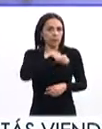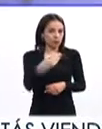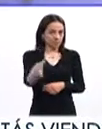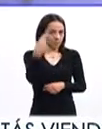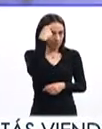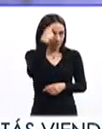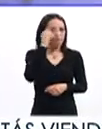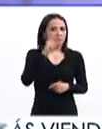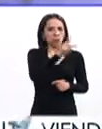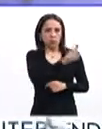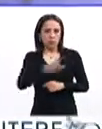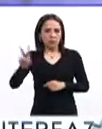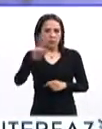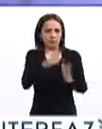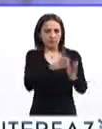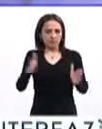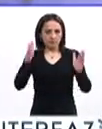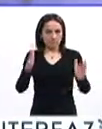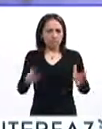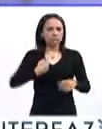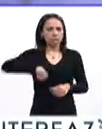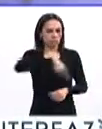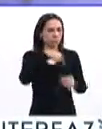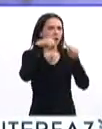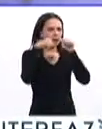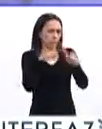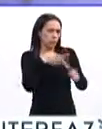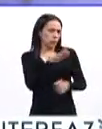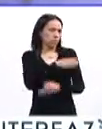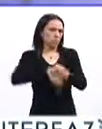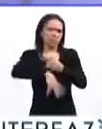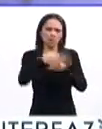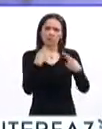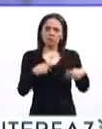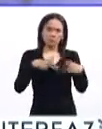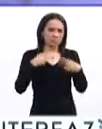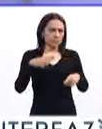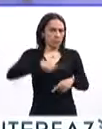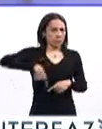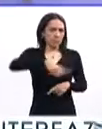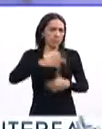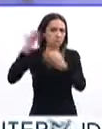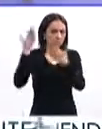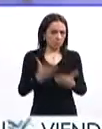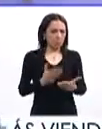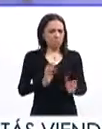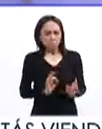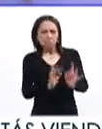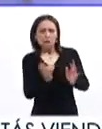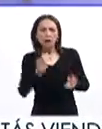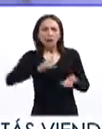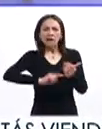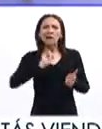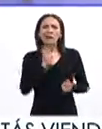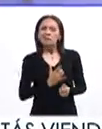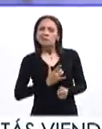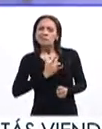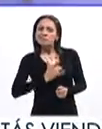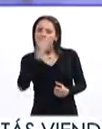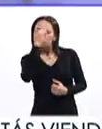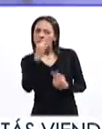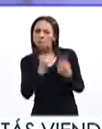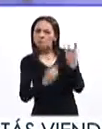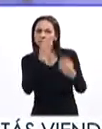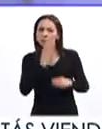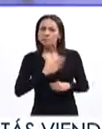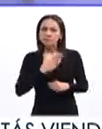estamos ahí de lunes a viernes y bueno, atendemos a toda la población que llega a tener algún tipo de sintomatología o bien